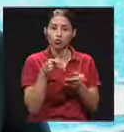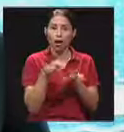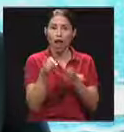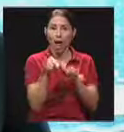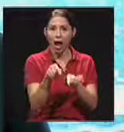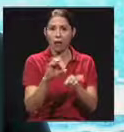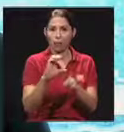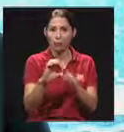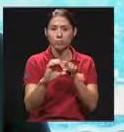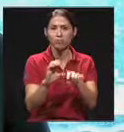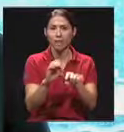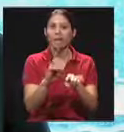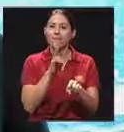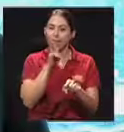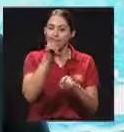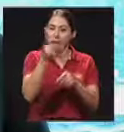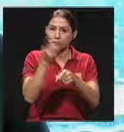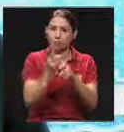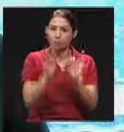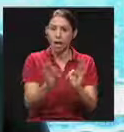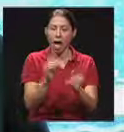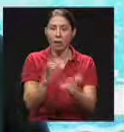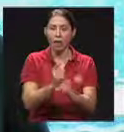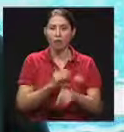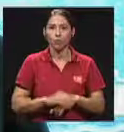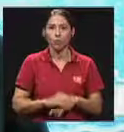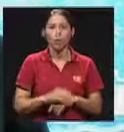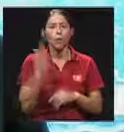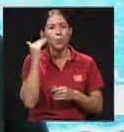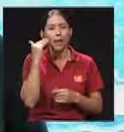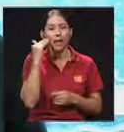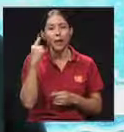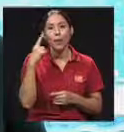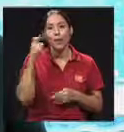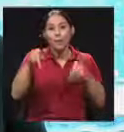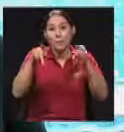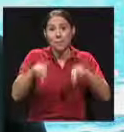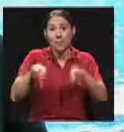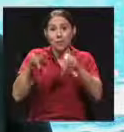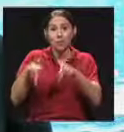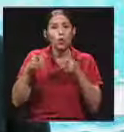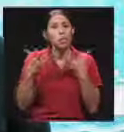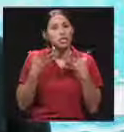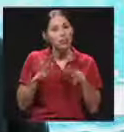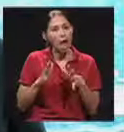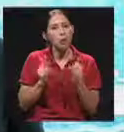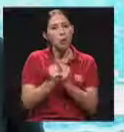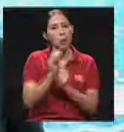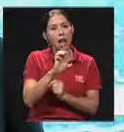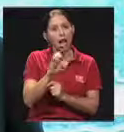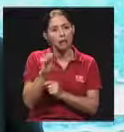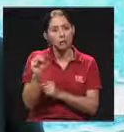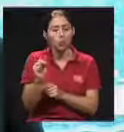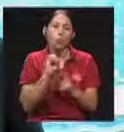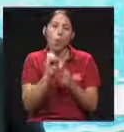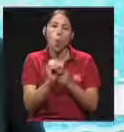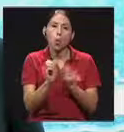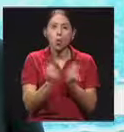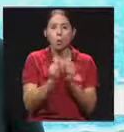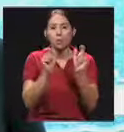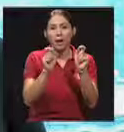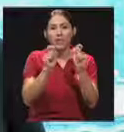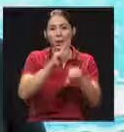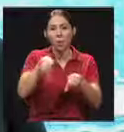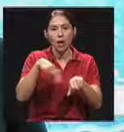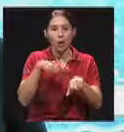y eso lo decimos porque todas estas variables influyen en que la persona no solamente va construyendo su historia laboral con la caja del seguro social o el